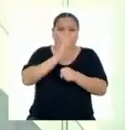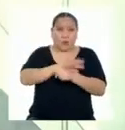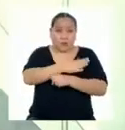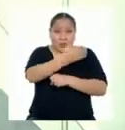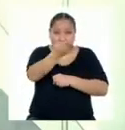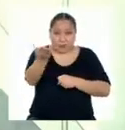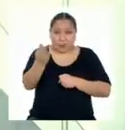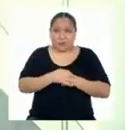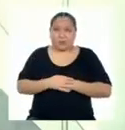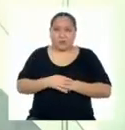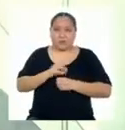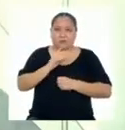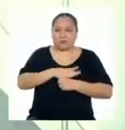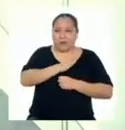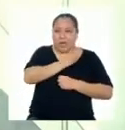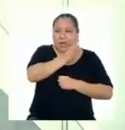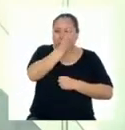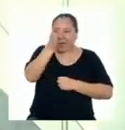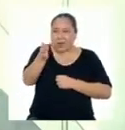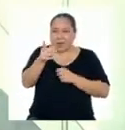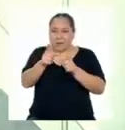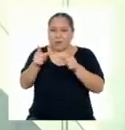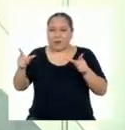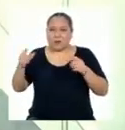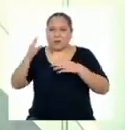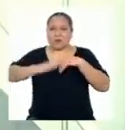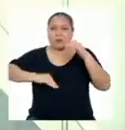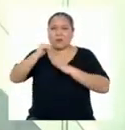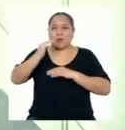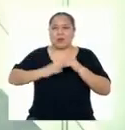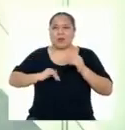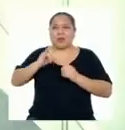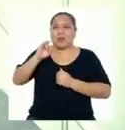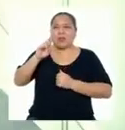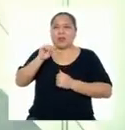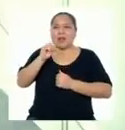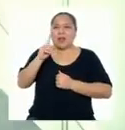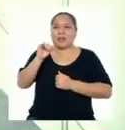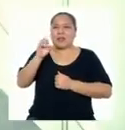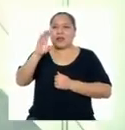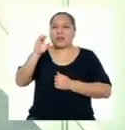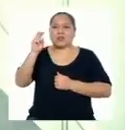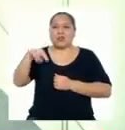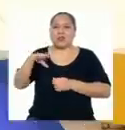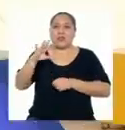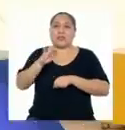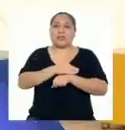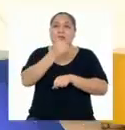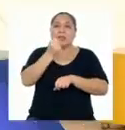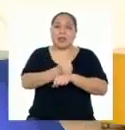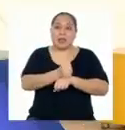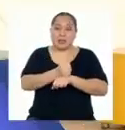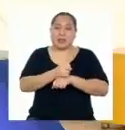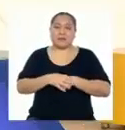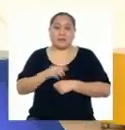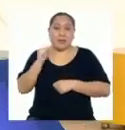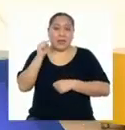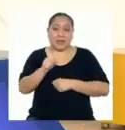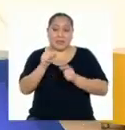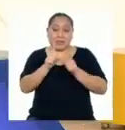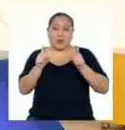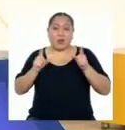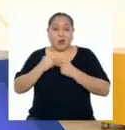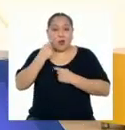infografías Viajaremos virtualmente a la planta de irradiación multiuso del distrito de Santanita Aquí